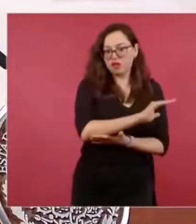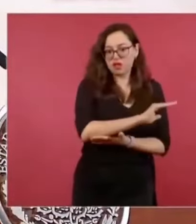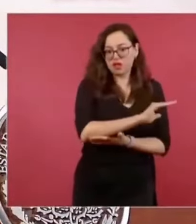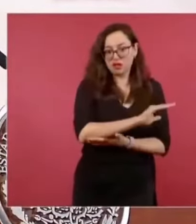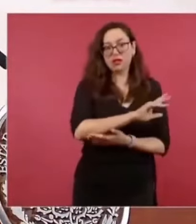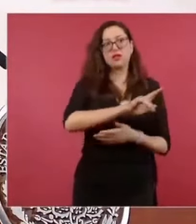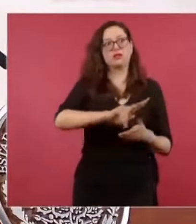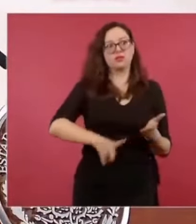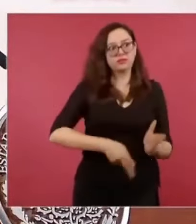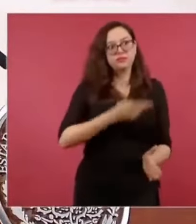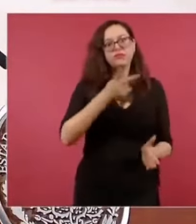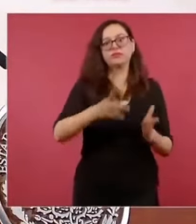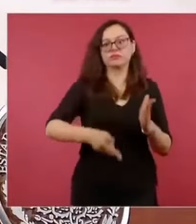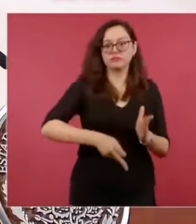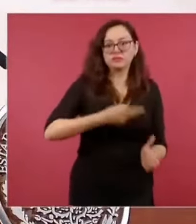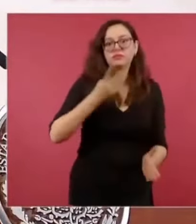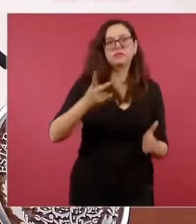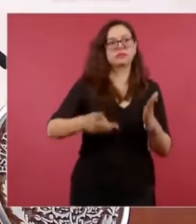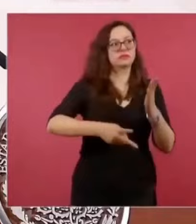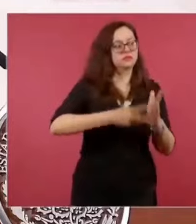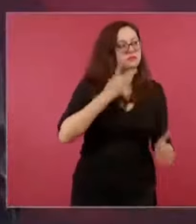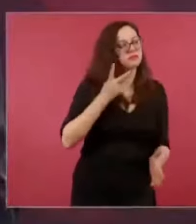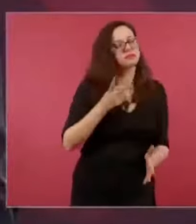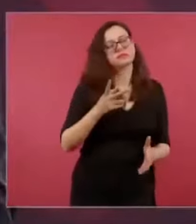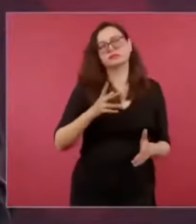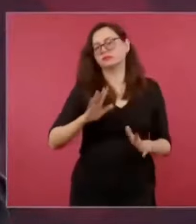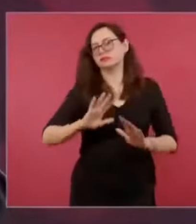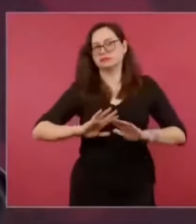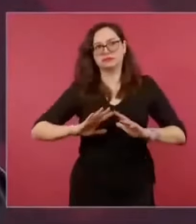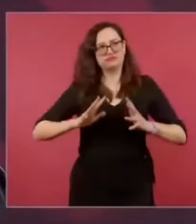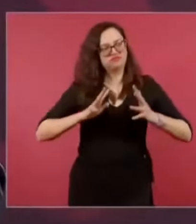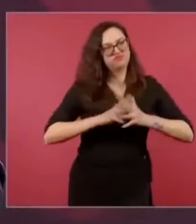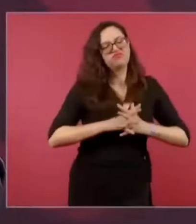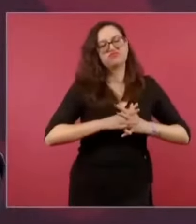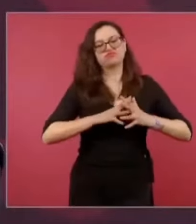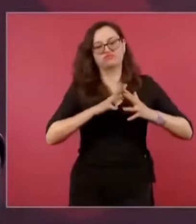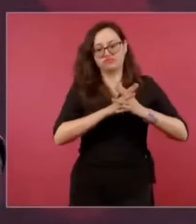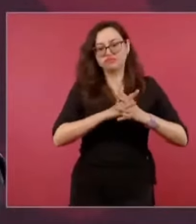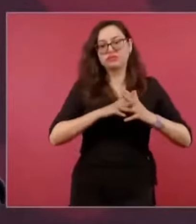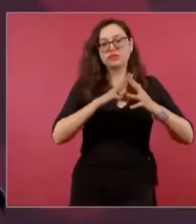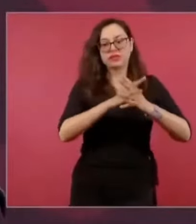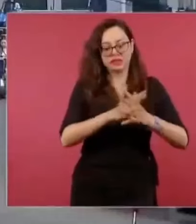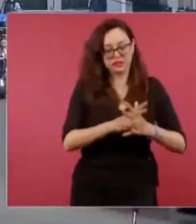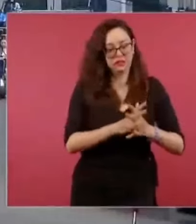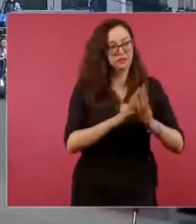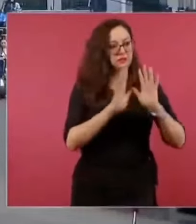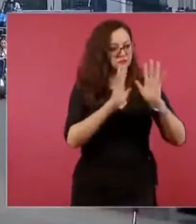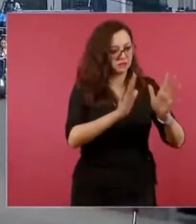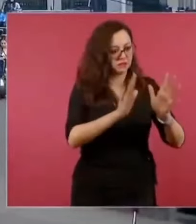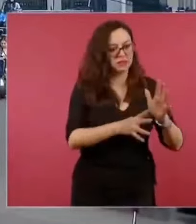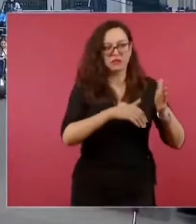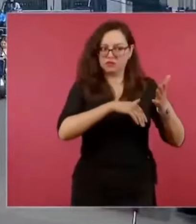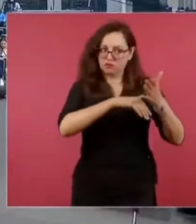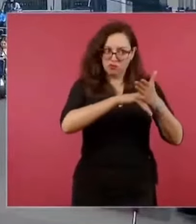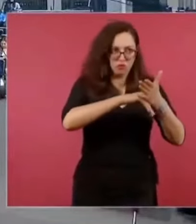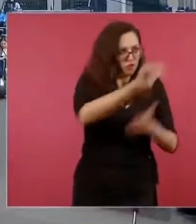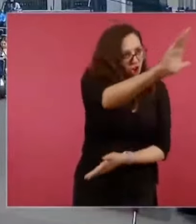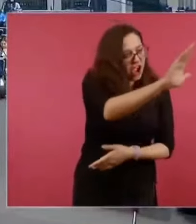Apenas se va logrando la independencia y vienen los franceses